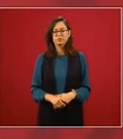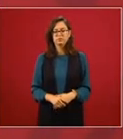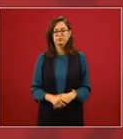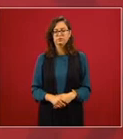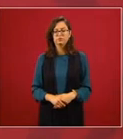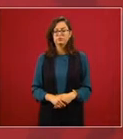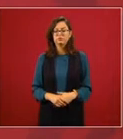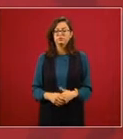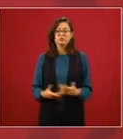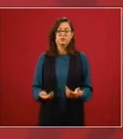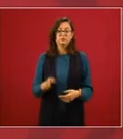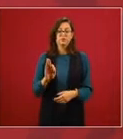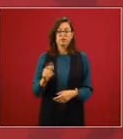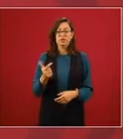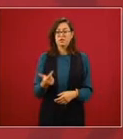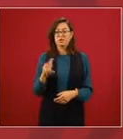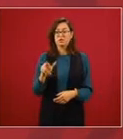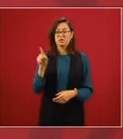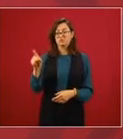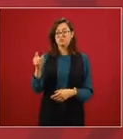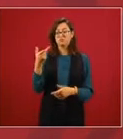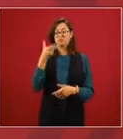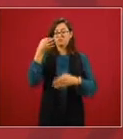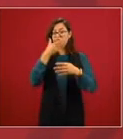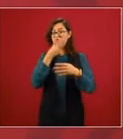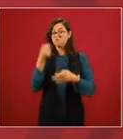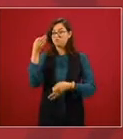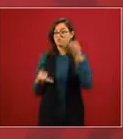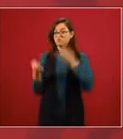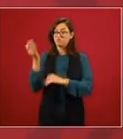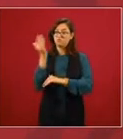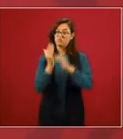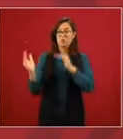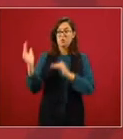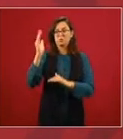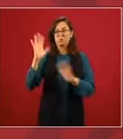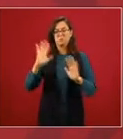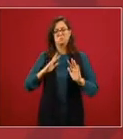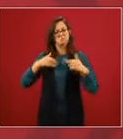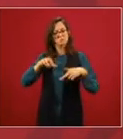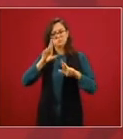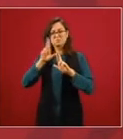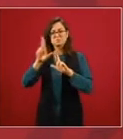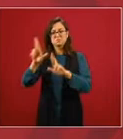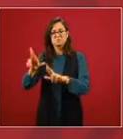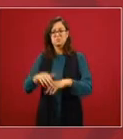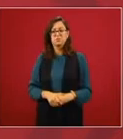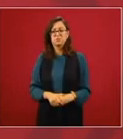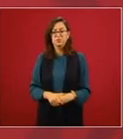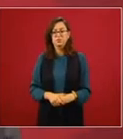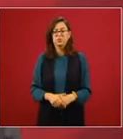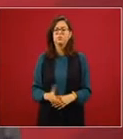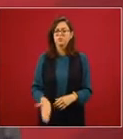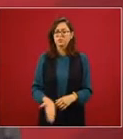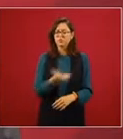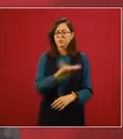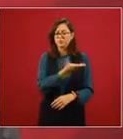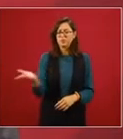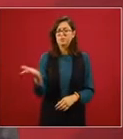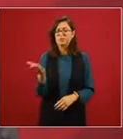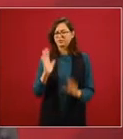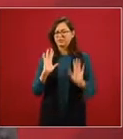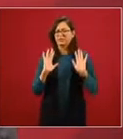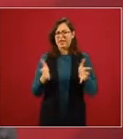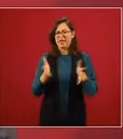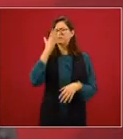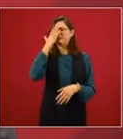fiscalía ya ustedes conocen mi postura acerca de juicios a expresidentes